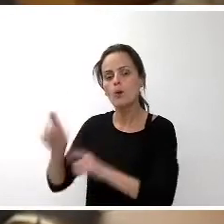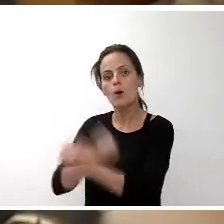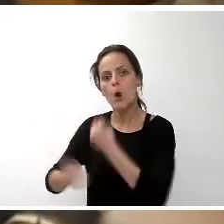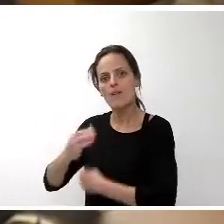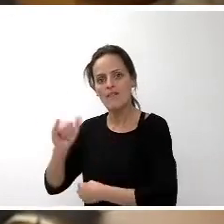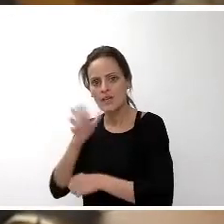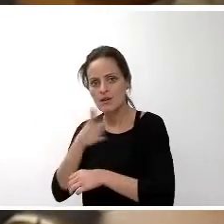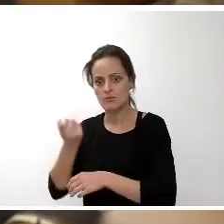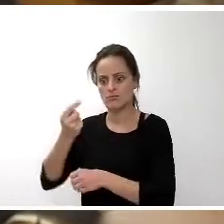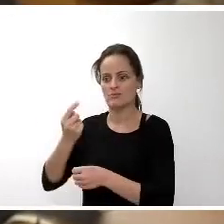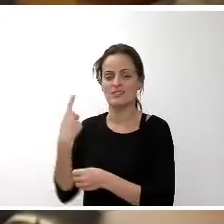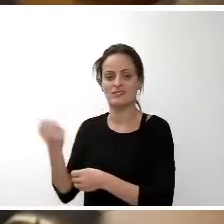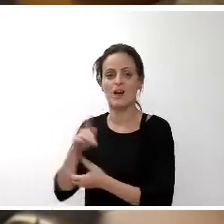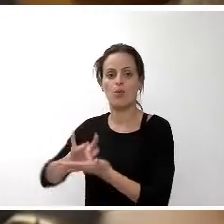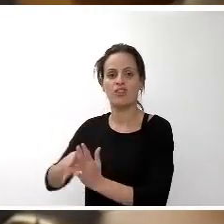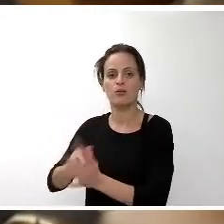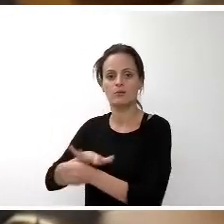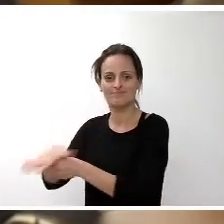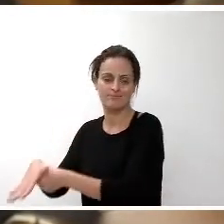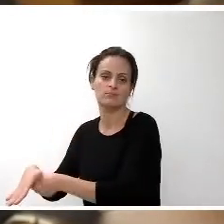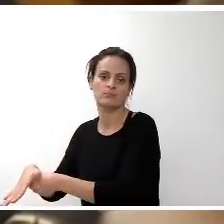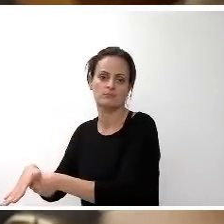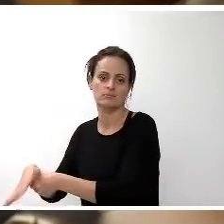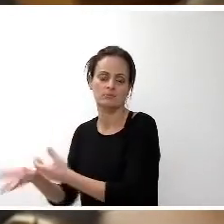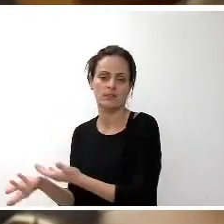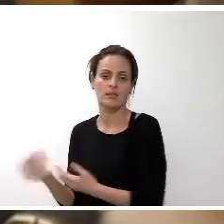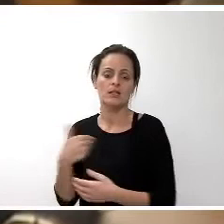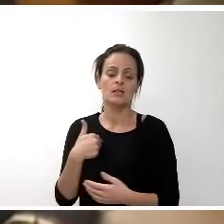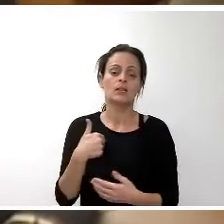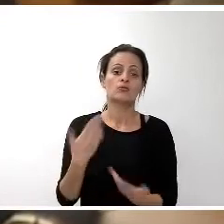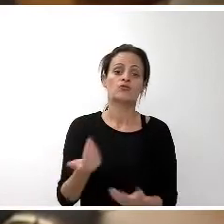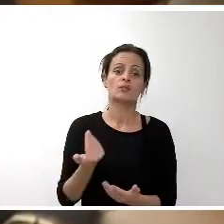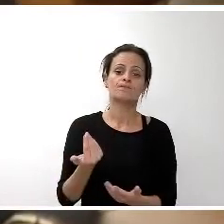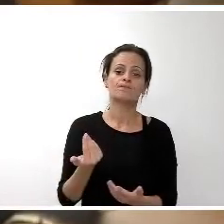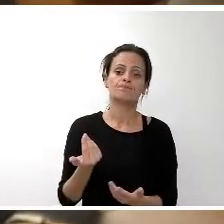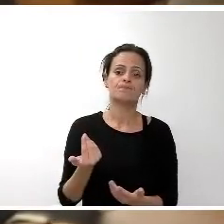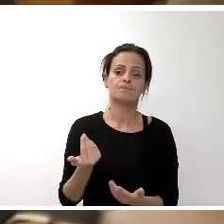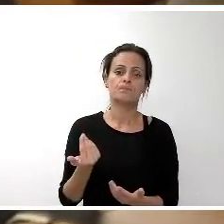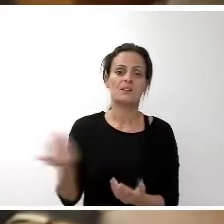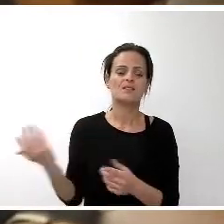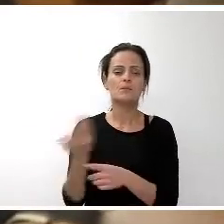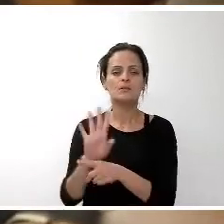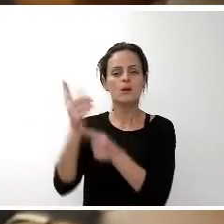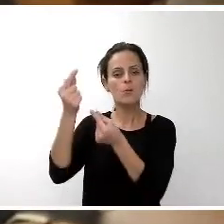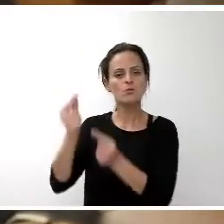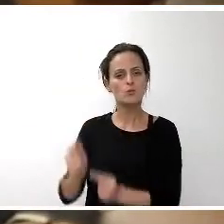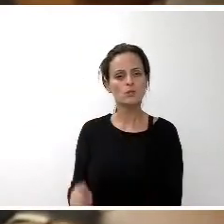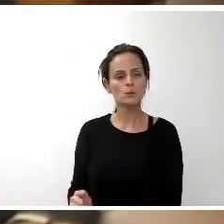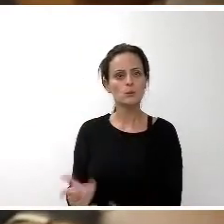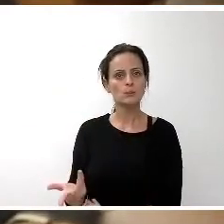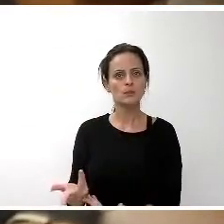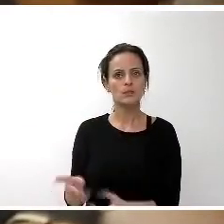y que venía minorado por una disminución de los ingresos. Se presenta, por lo tanto, un presupuesto que tiene a las personas en su centro, como